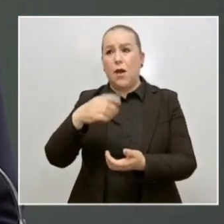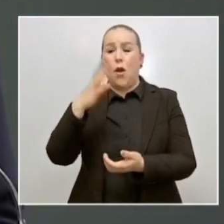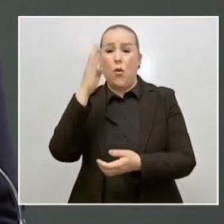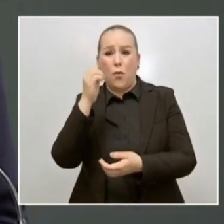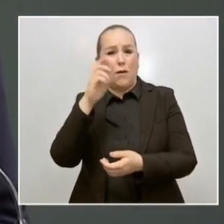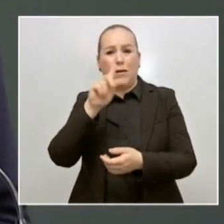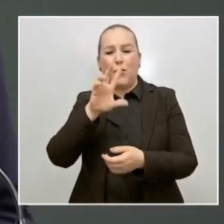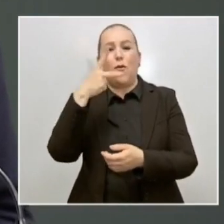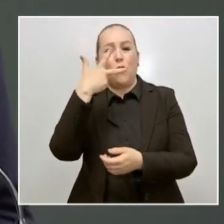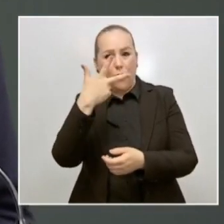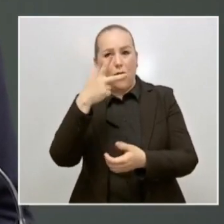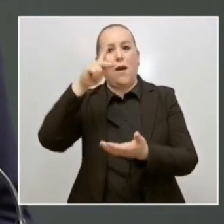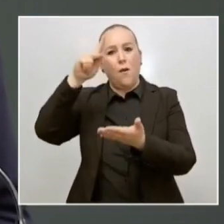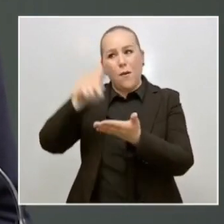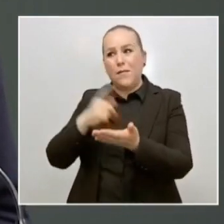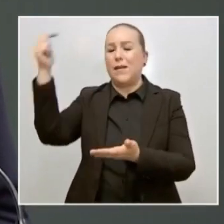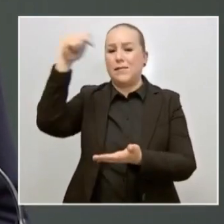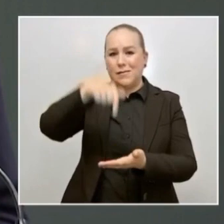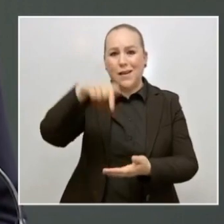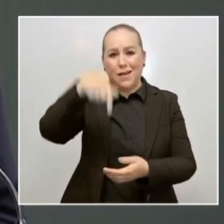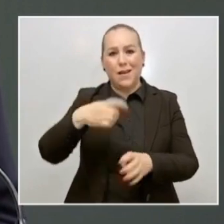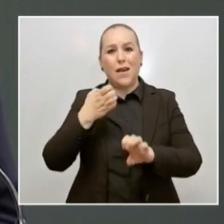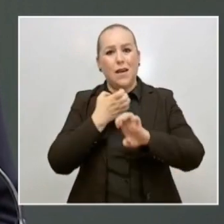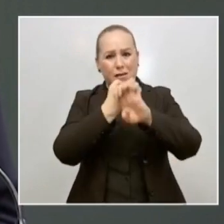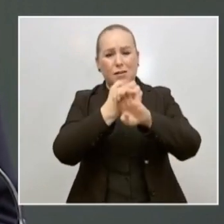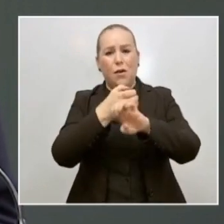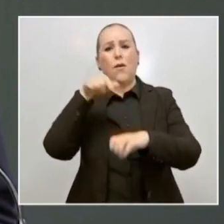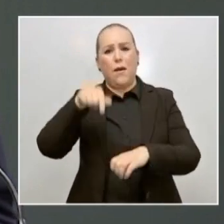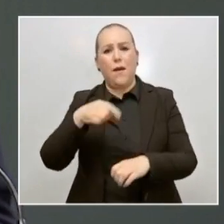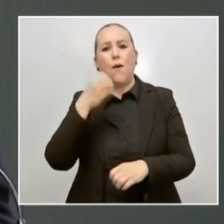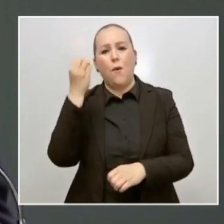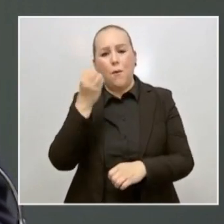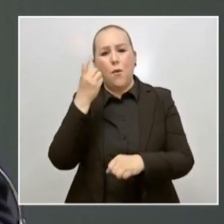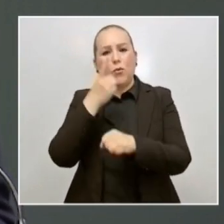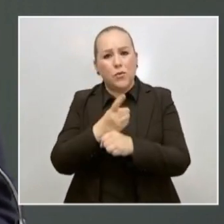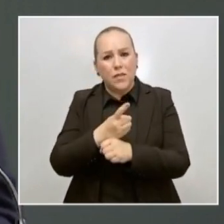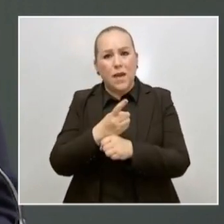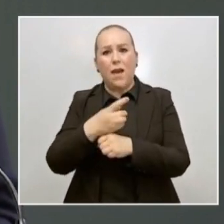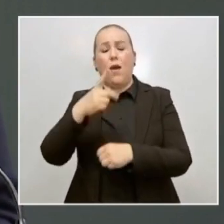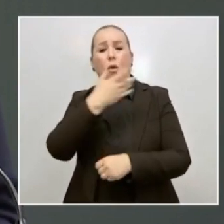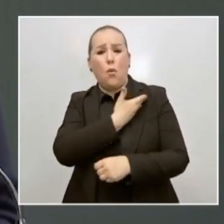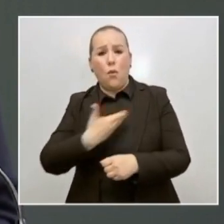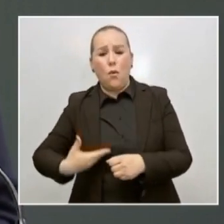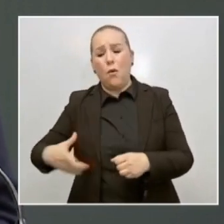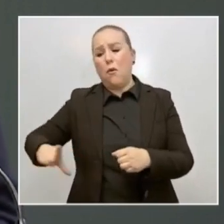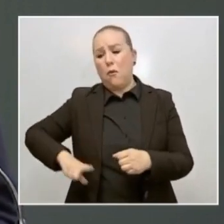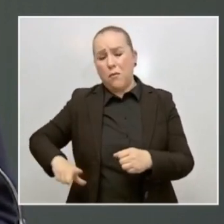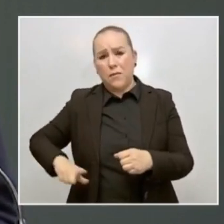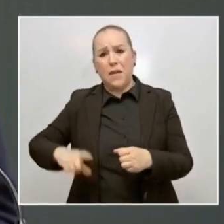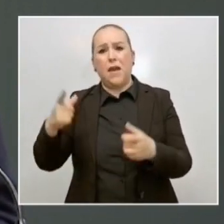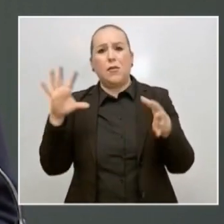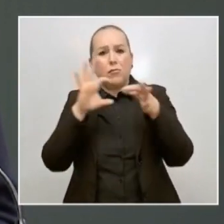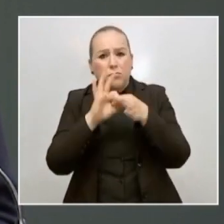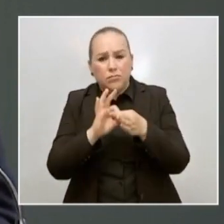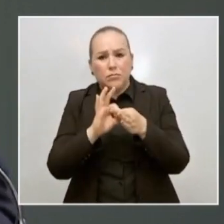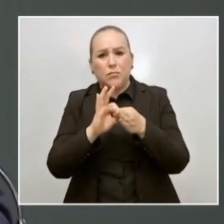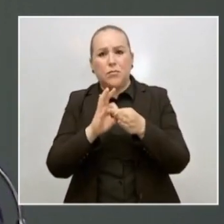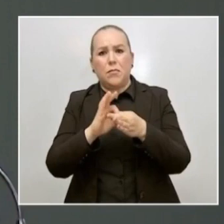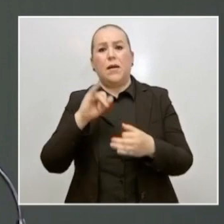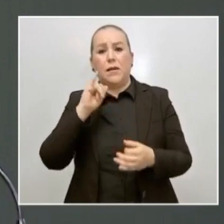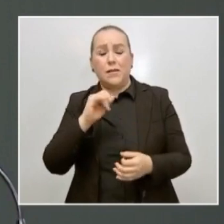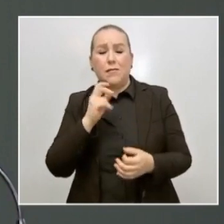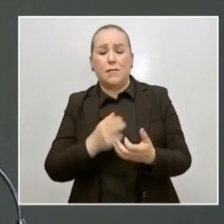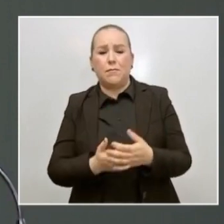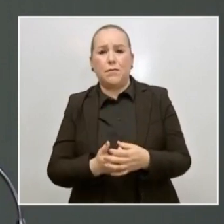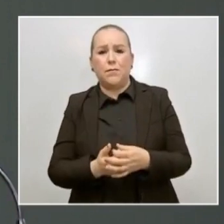ocasión en nuestro estado y que se abra la oportunidad entre nuestros gobiernos de reconstruir la relación institucional,